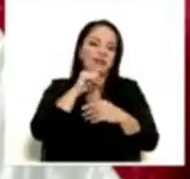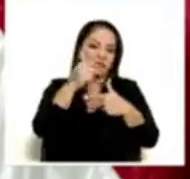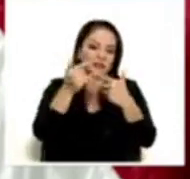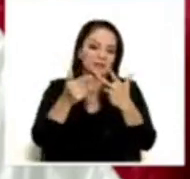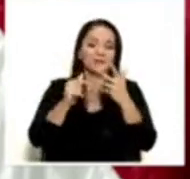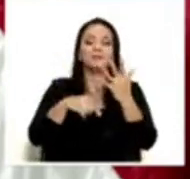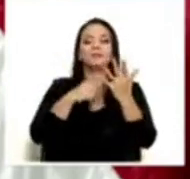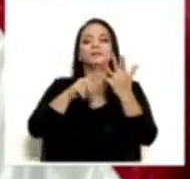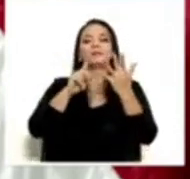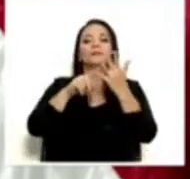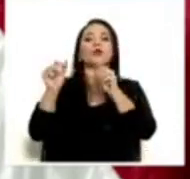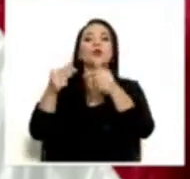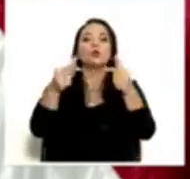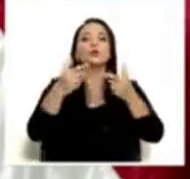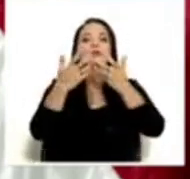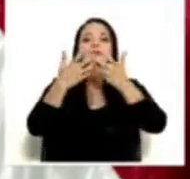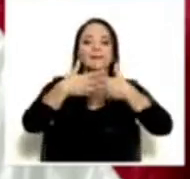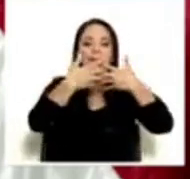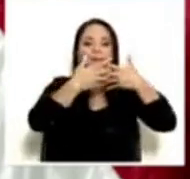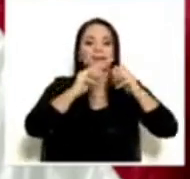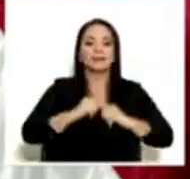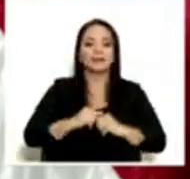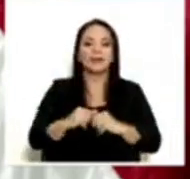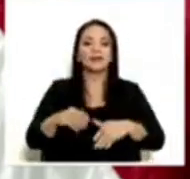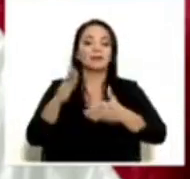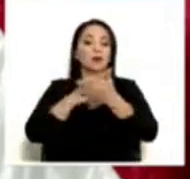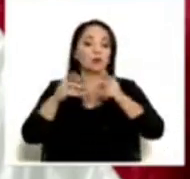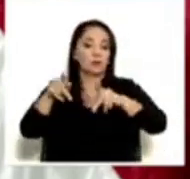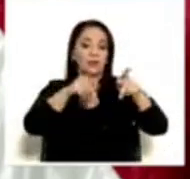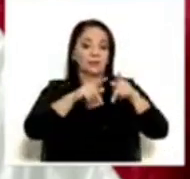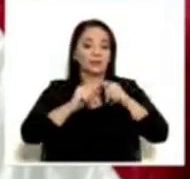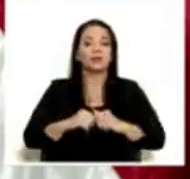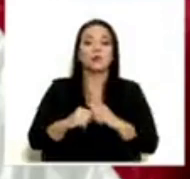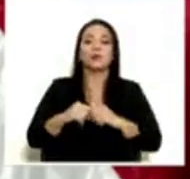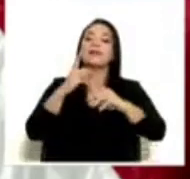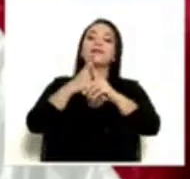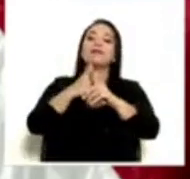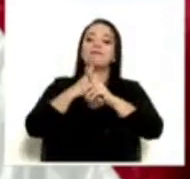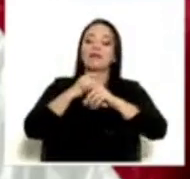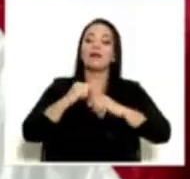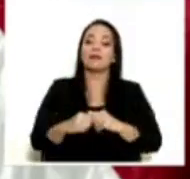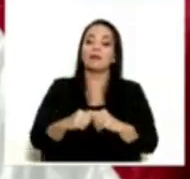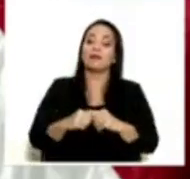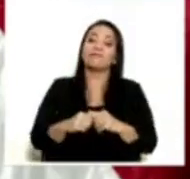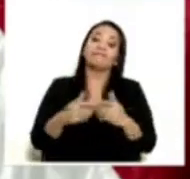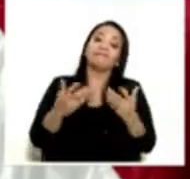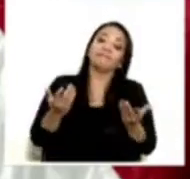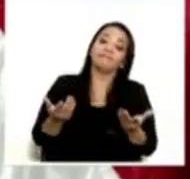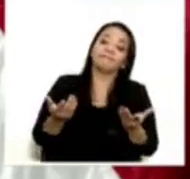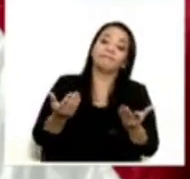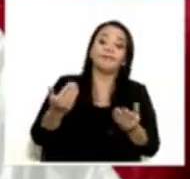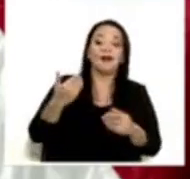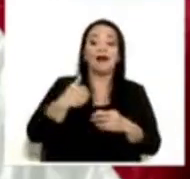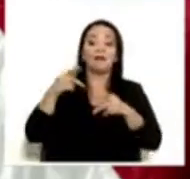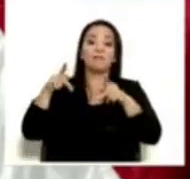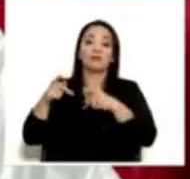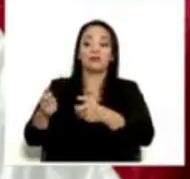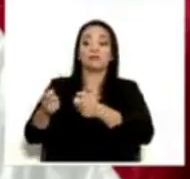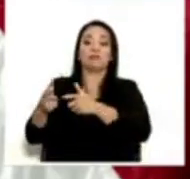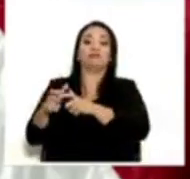cámaras empresariales y algunos que defienden, son voceros pagados de los ticos con corona.